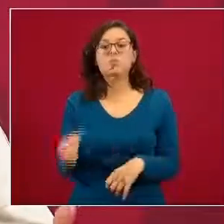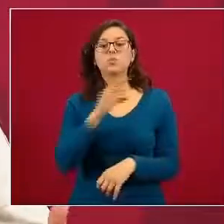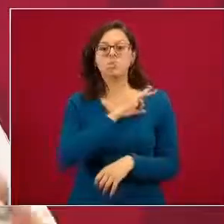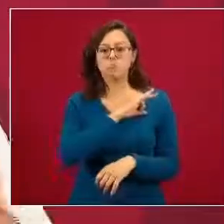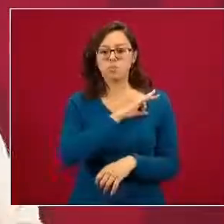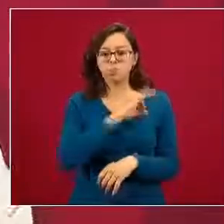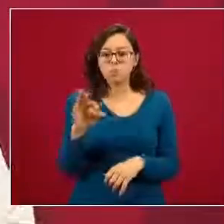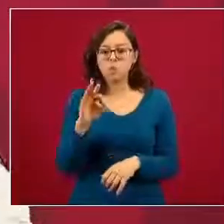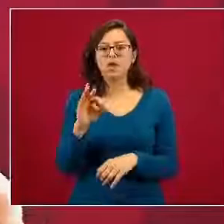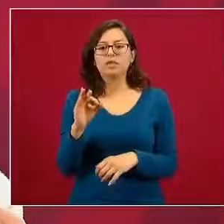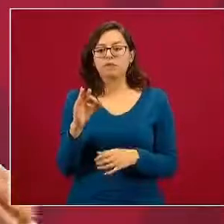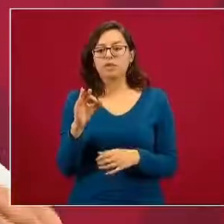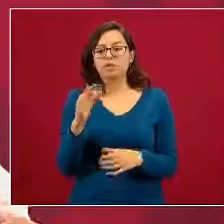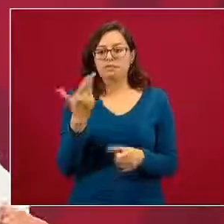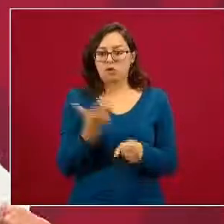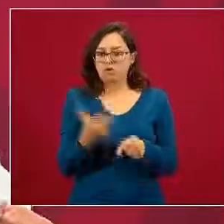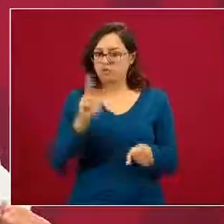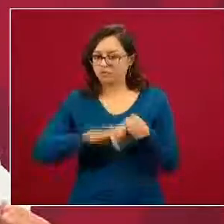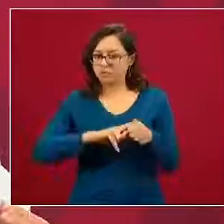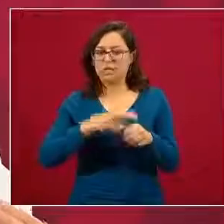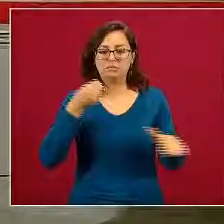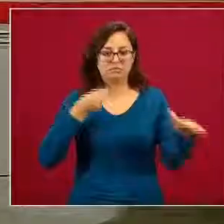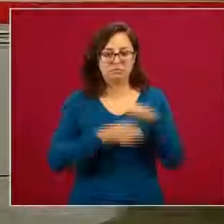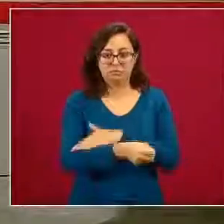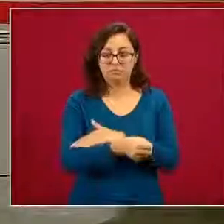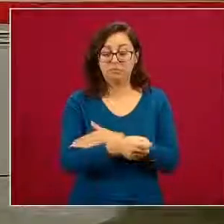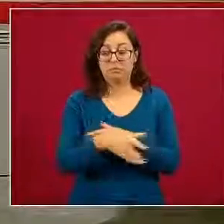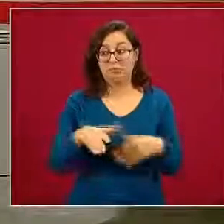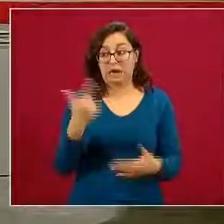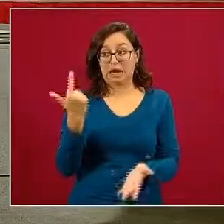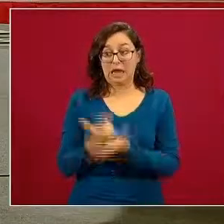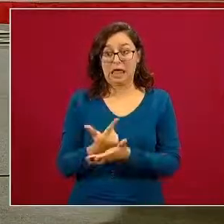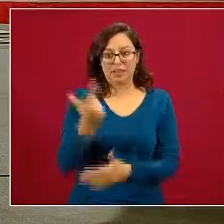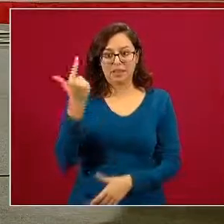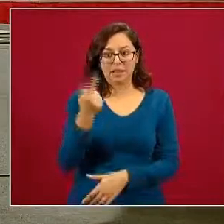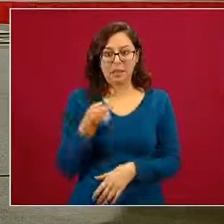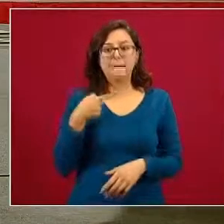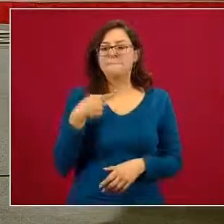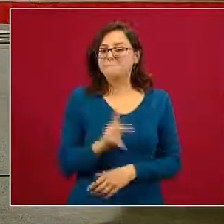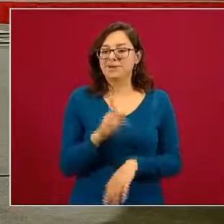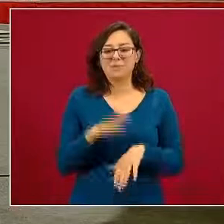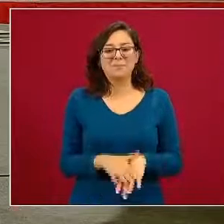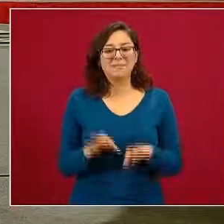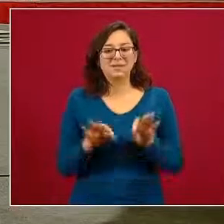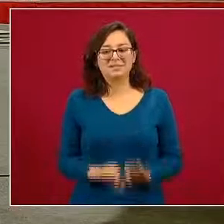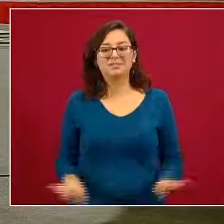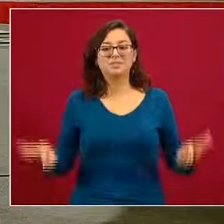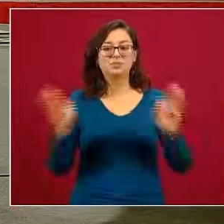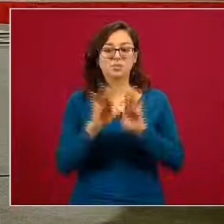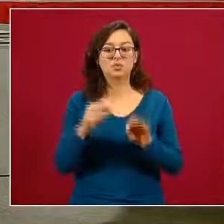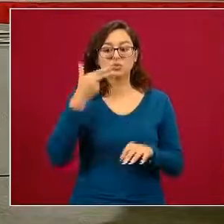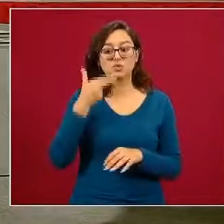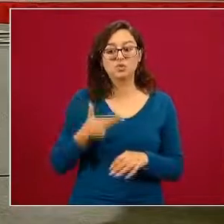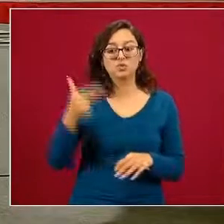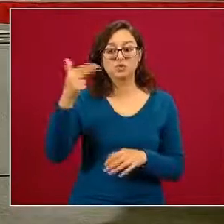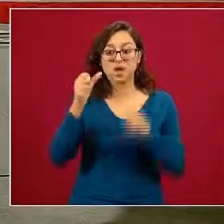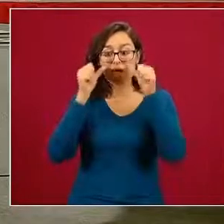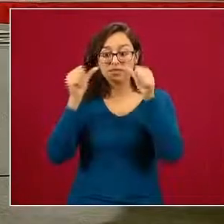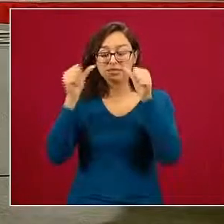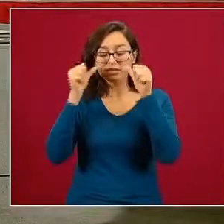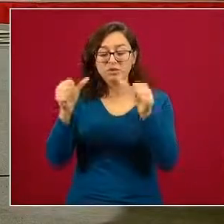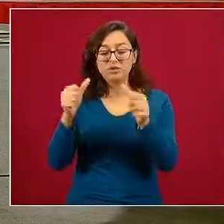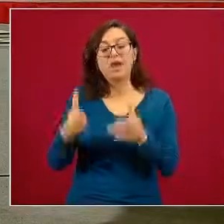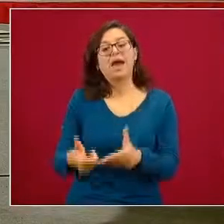hospitalización cuando la vida de la persona corre peligro pero la atención a todo el riesgo suicida tiene que ver